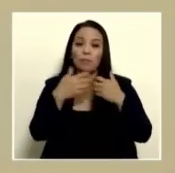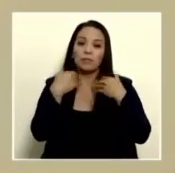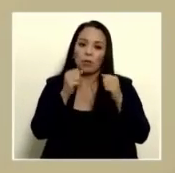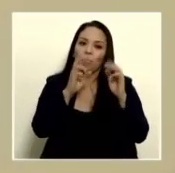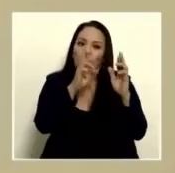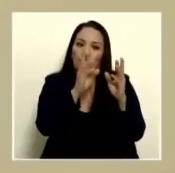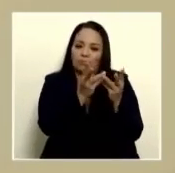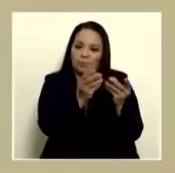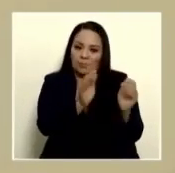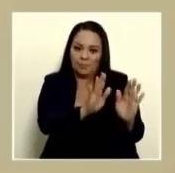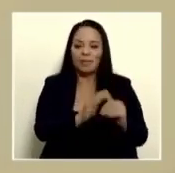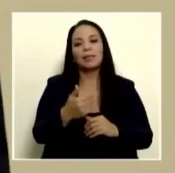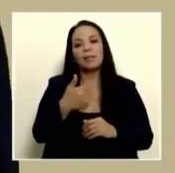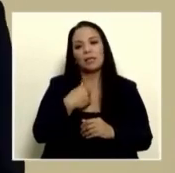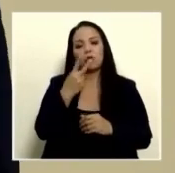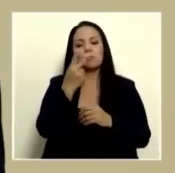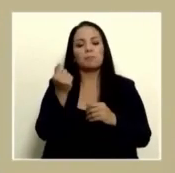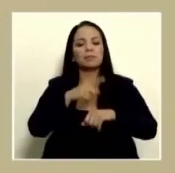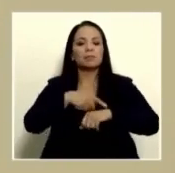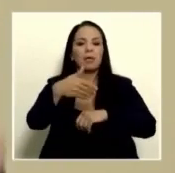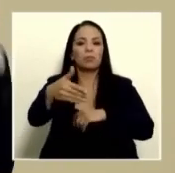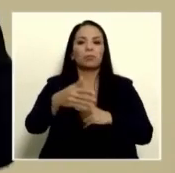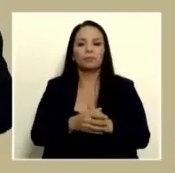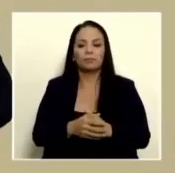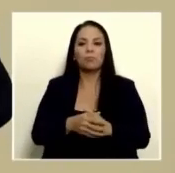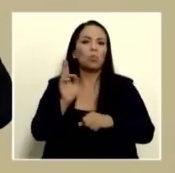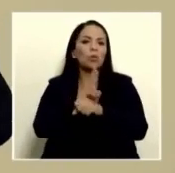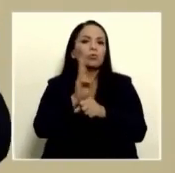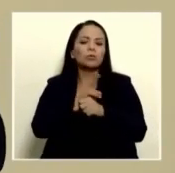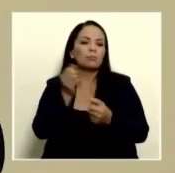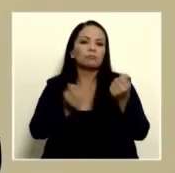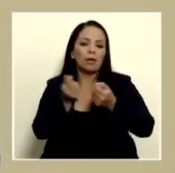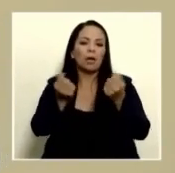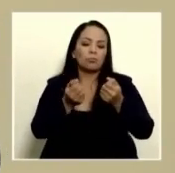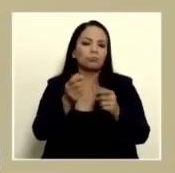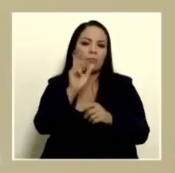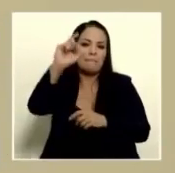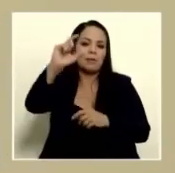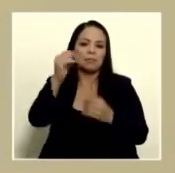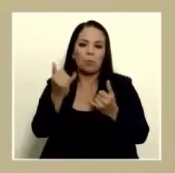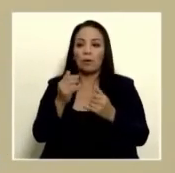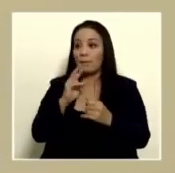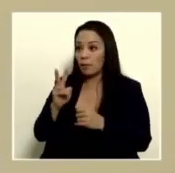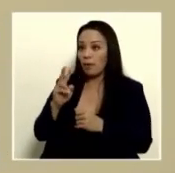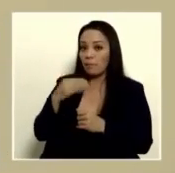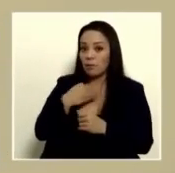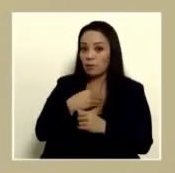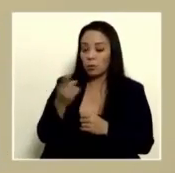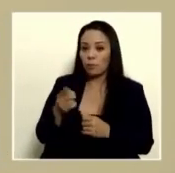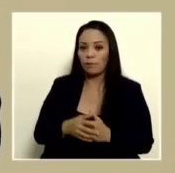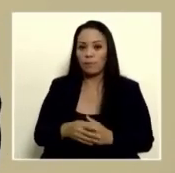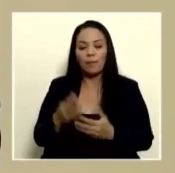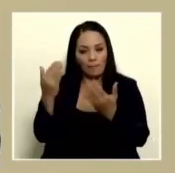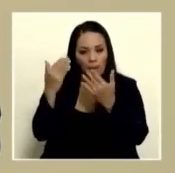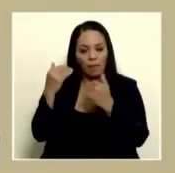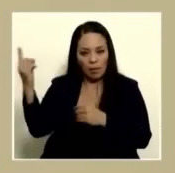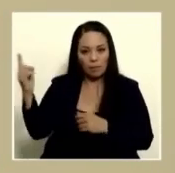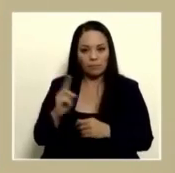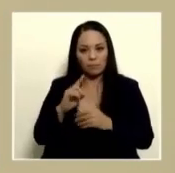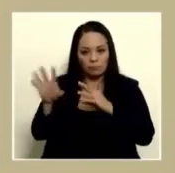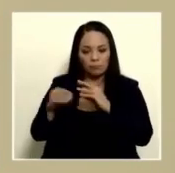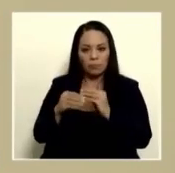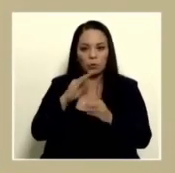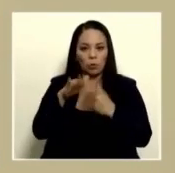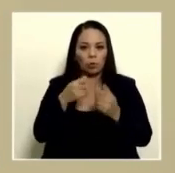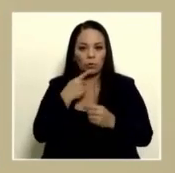tiene dos meses más para circular con el marchamo existente ¿es correcto ministro? Venga, venga complemente